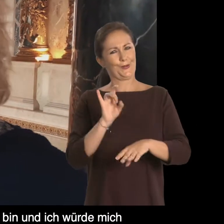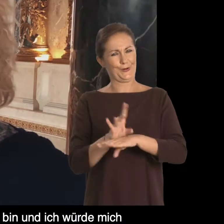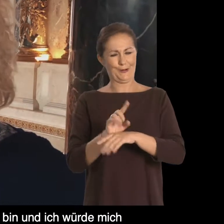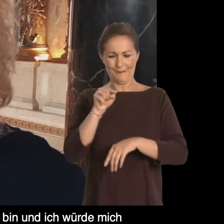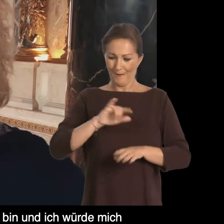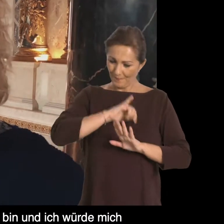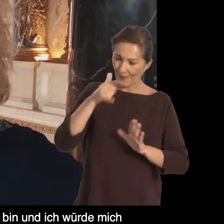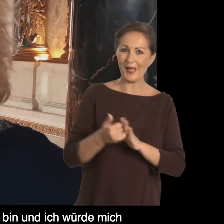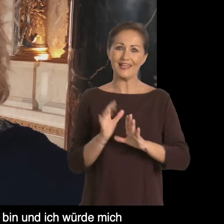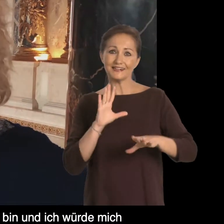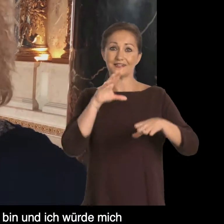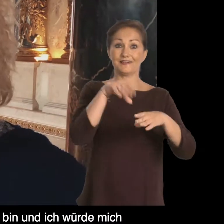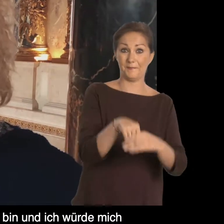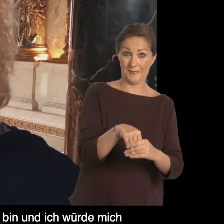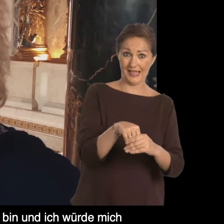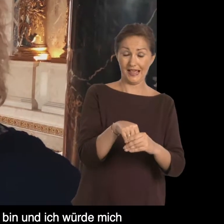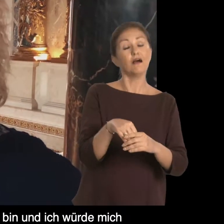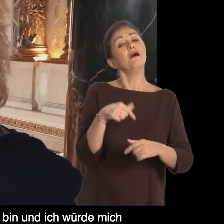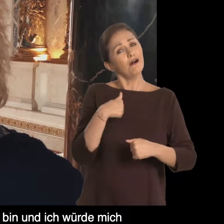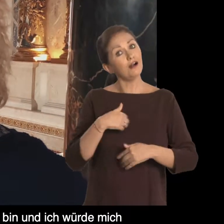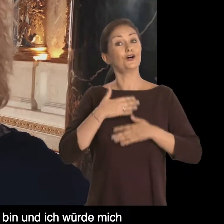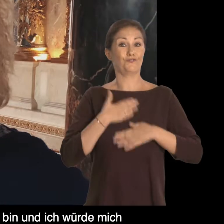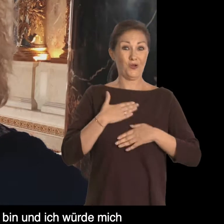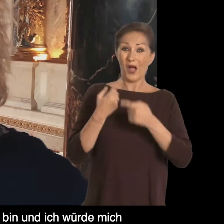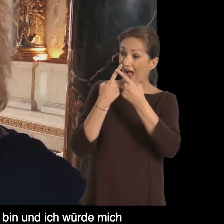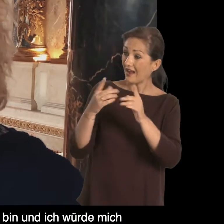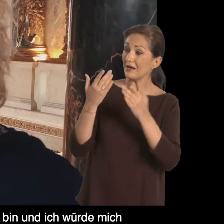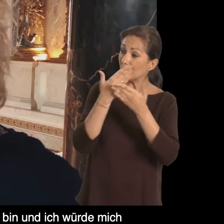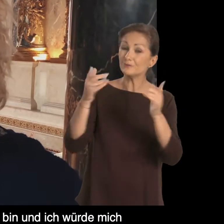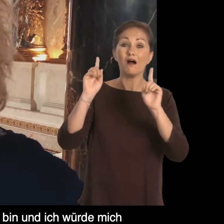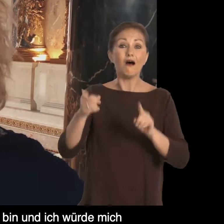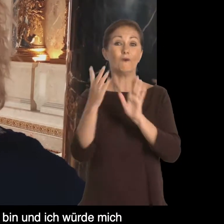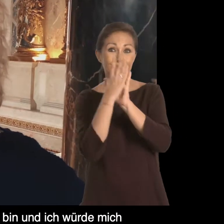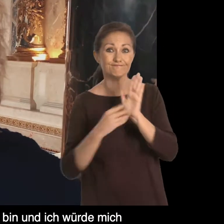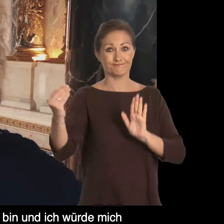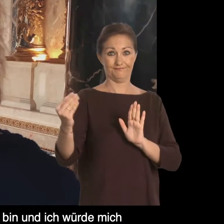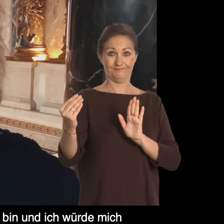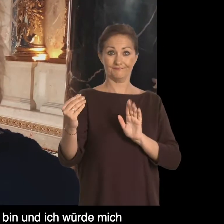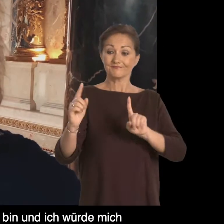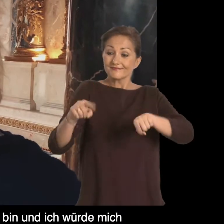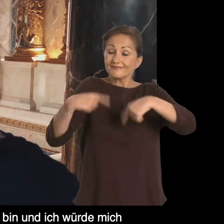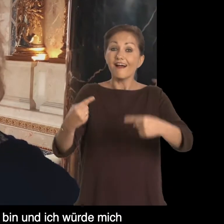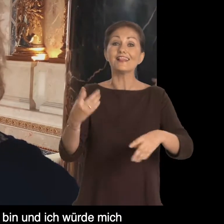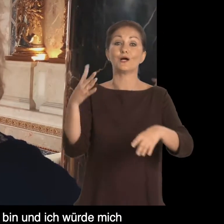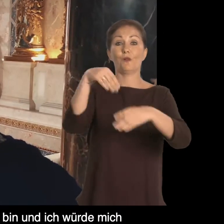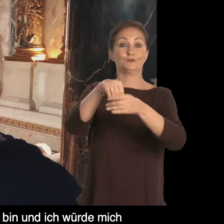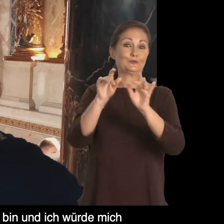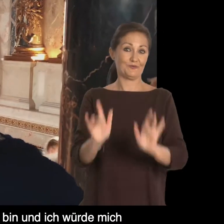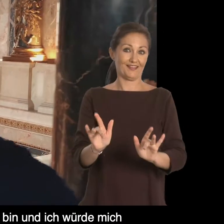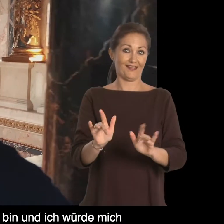y me encantaría si hubiera hecho museos porque luego hay inclusión.